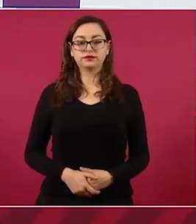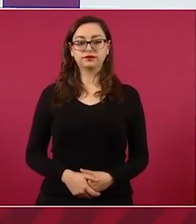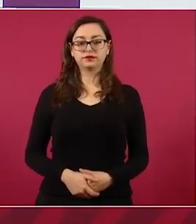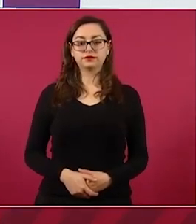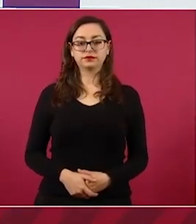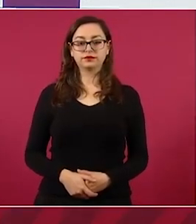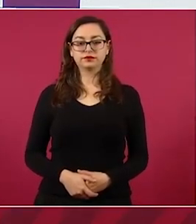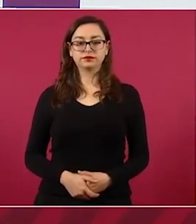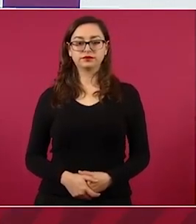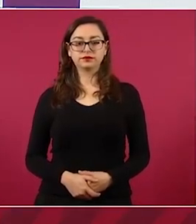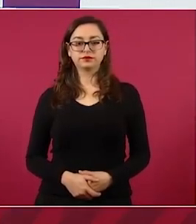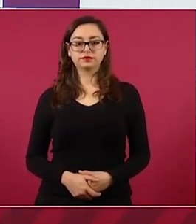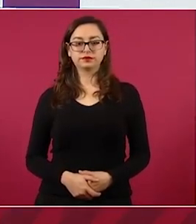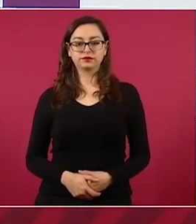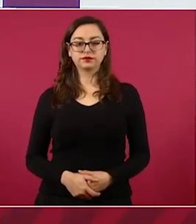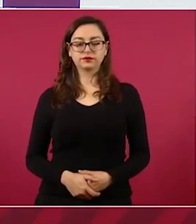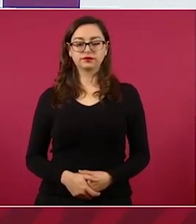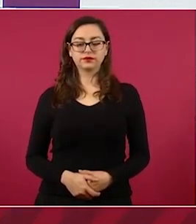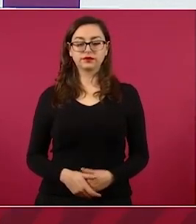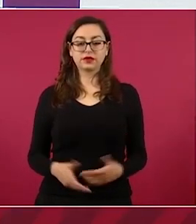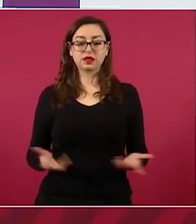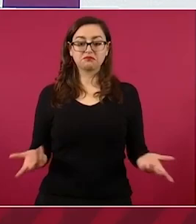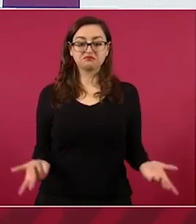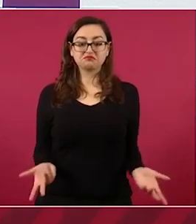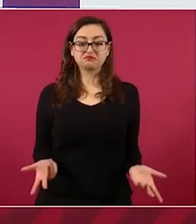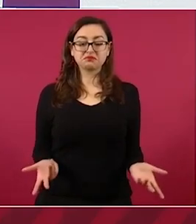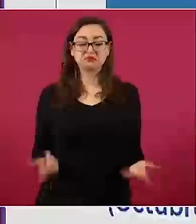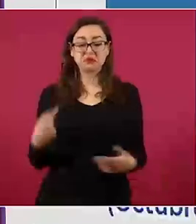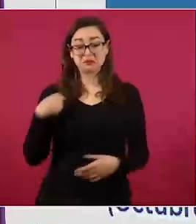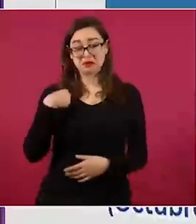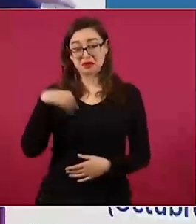en lo económico,